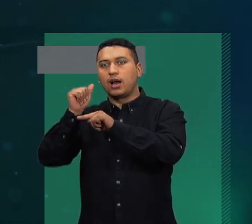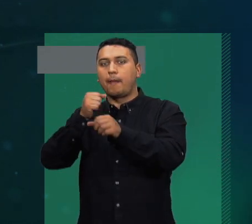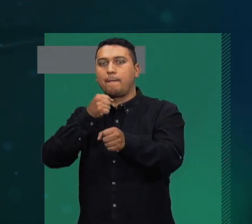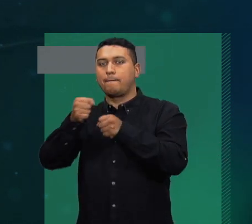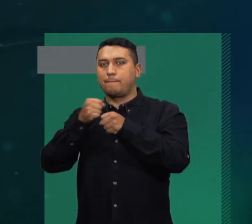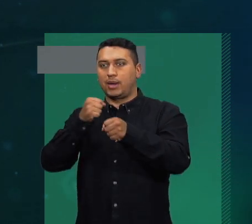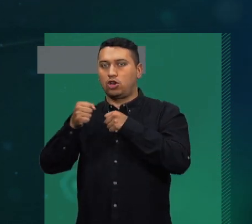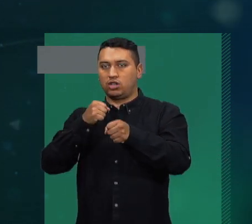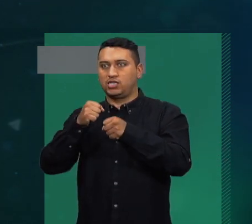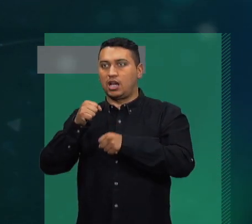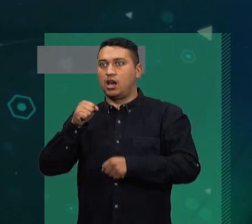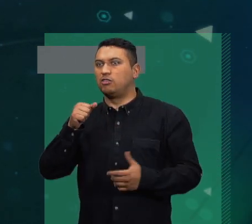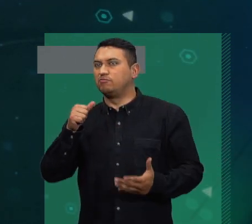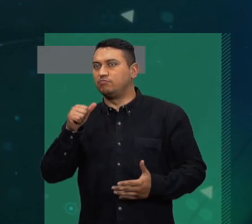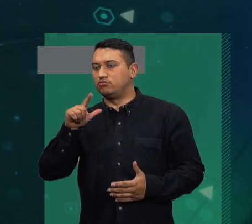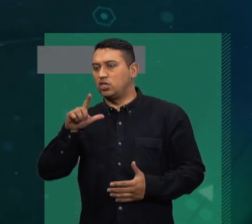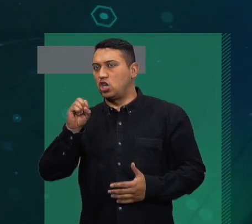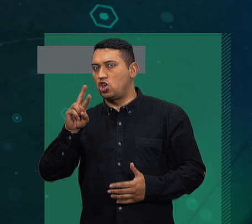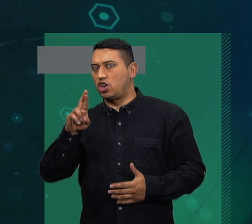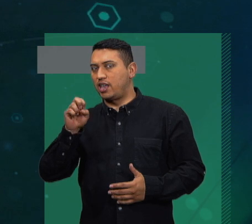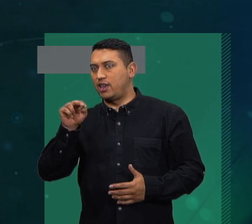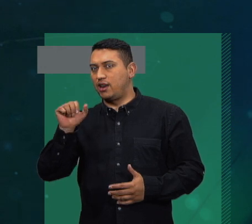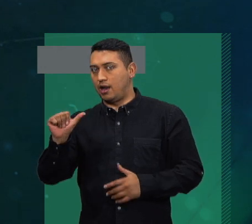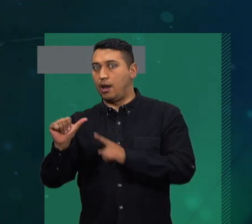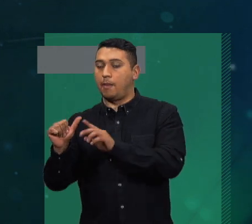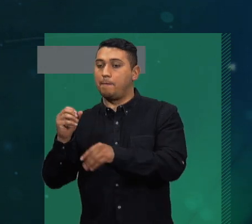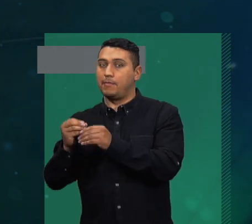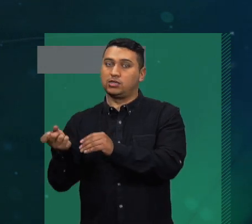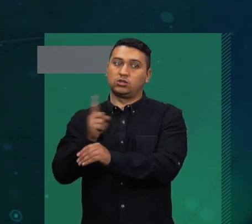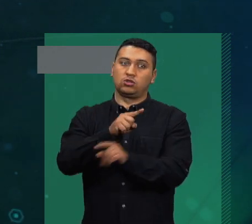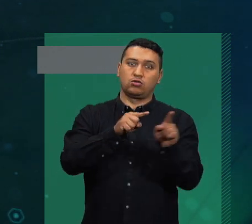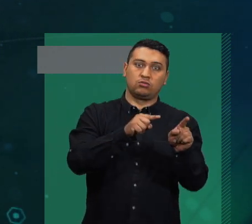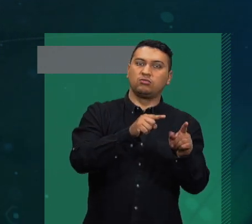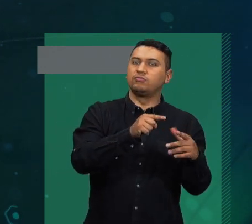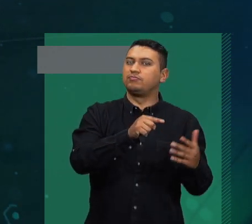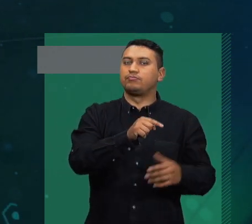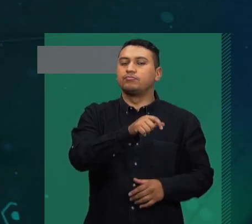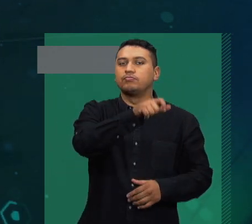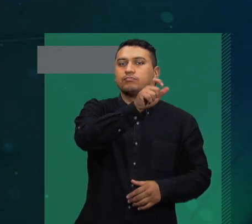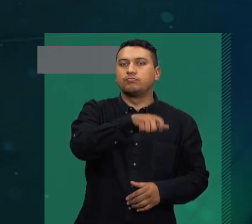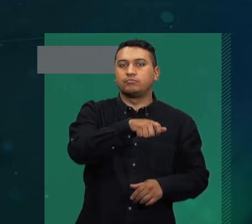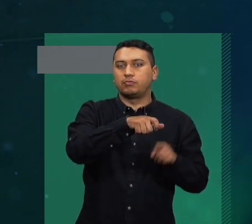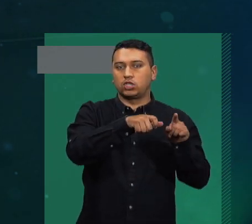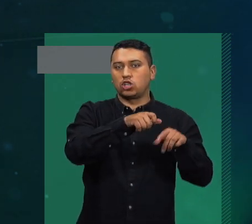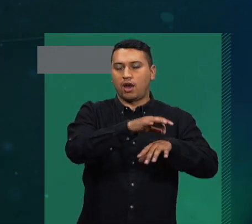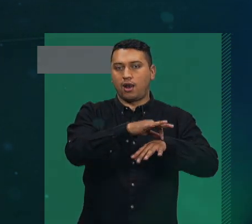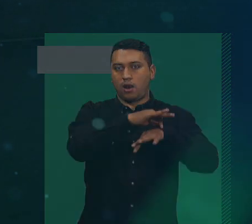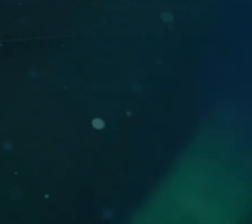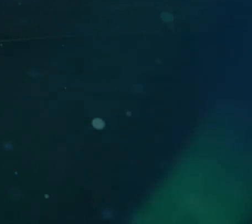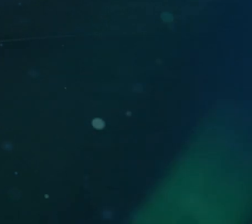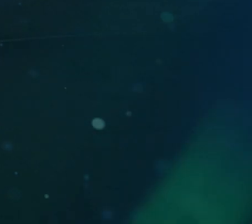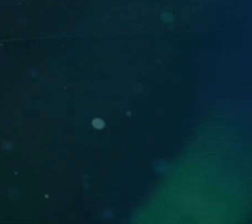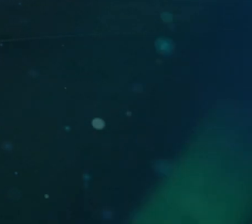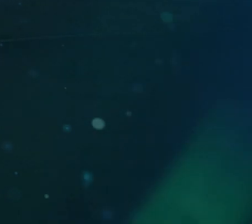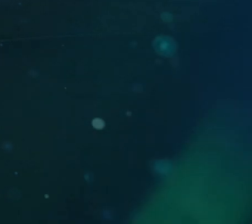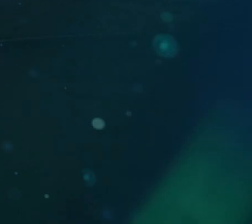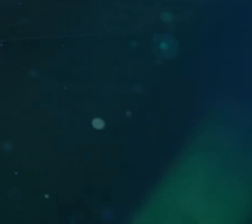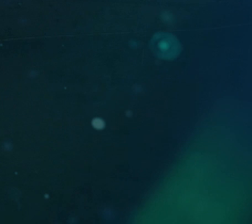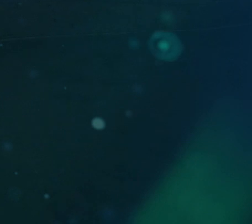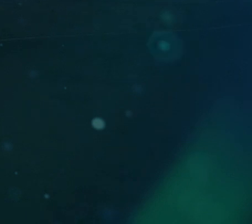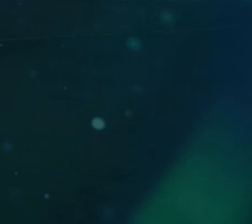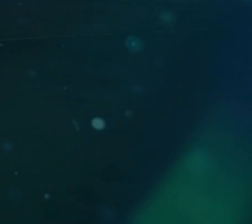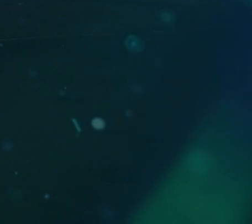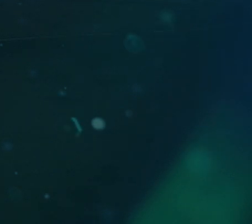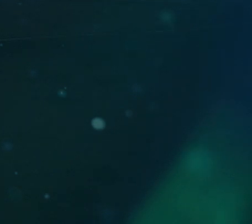enlace con Lorena Beltrán, periodista y activista, responsable de la campaña No es de Locos. Así como con el doctor Jorge Slava Cobos,